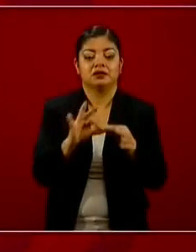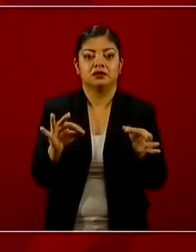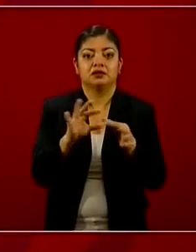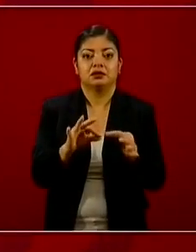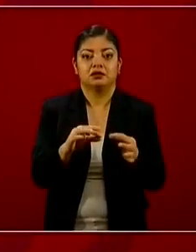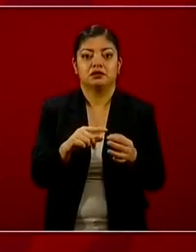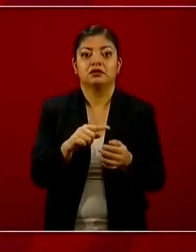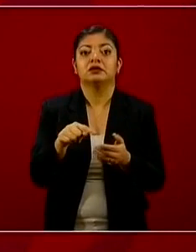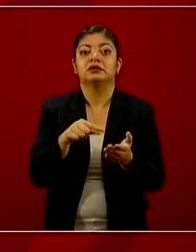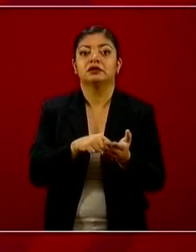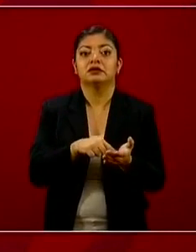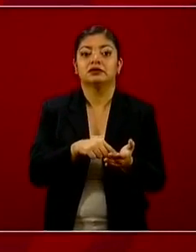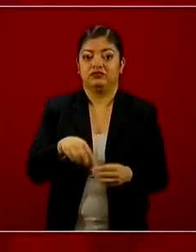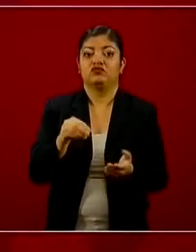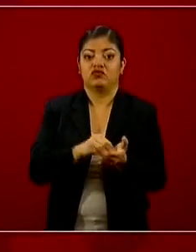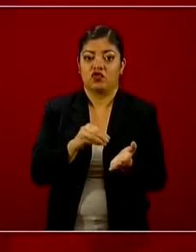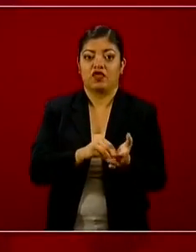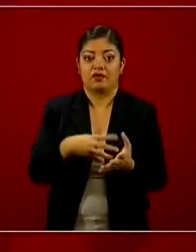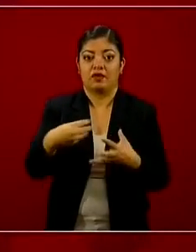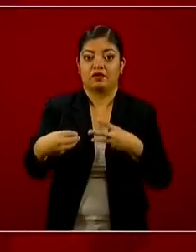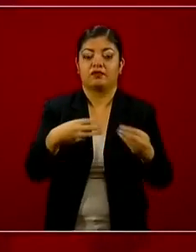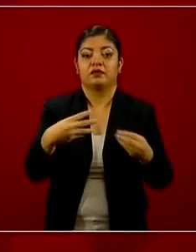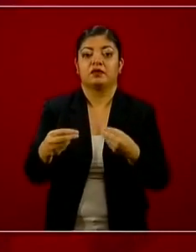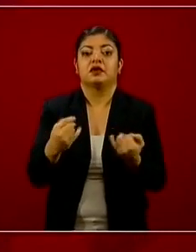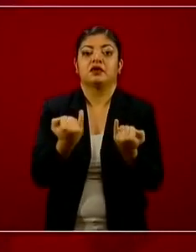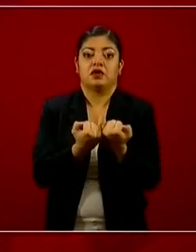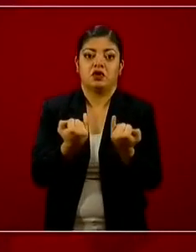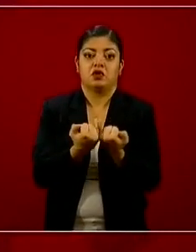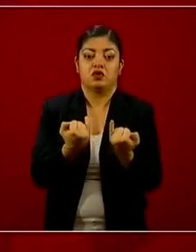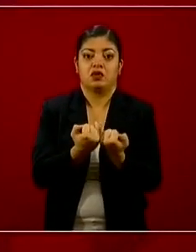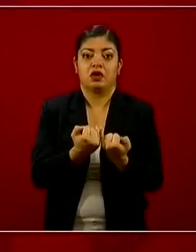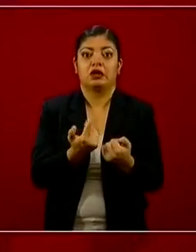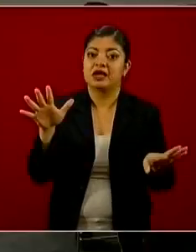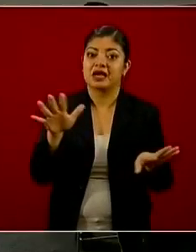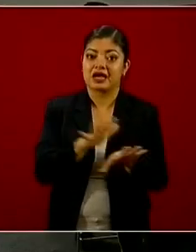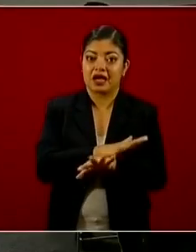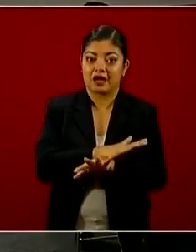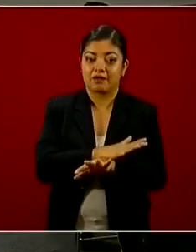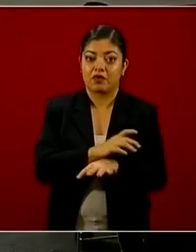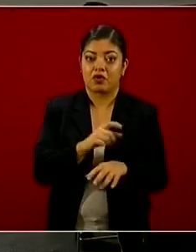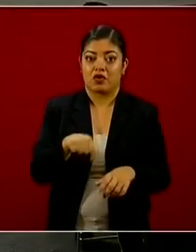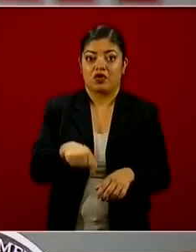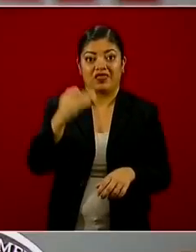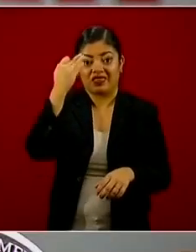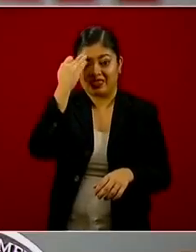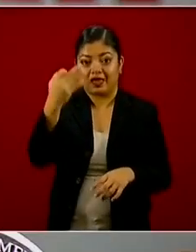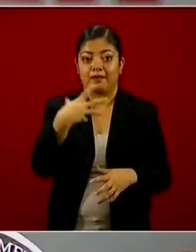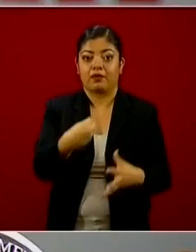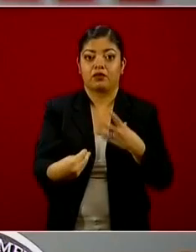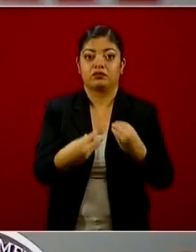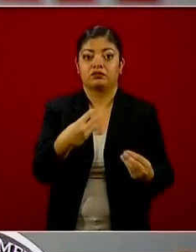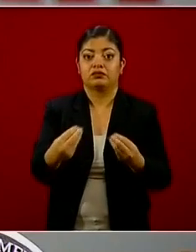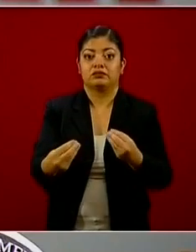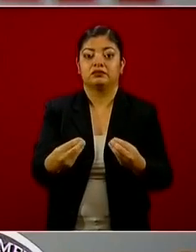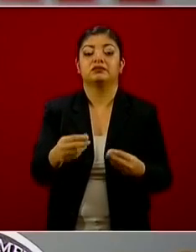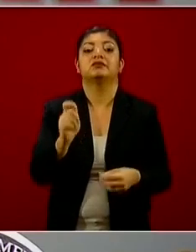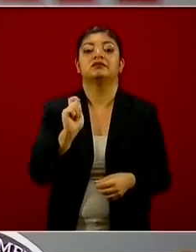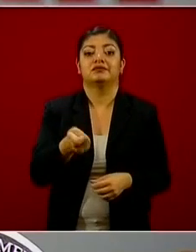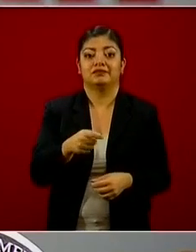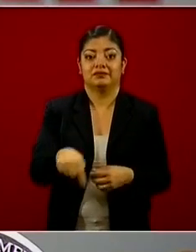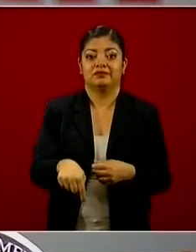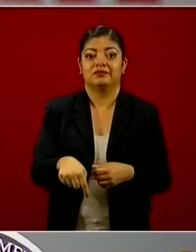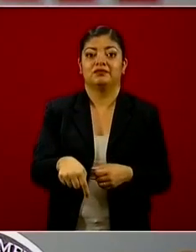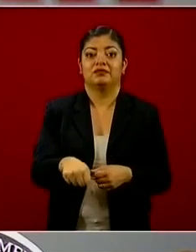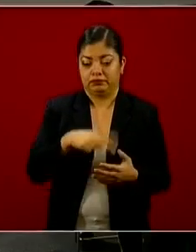Esta es la advertencia de Hugo López-Gatell ante el fin de la jornada de sana distancia. El subsecretario de Prevención y Promoción de la